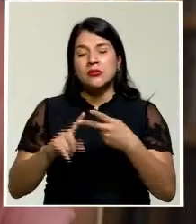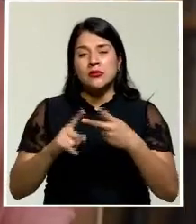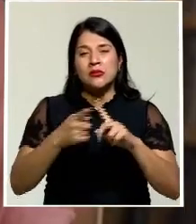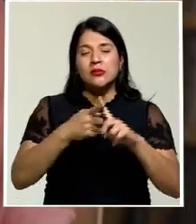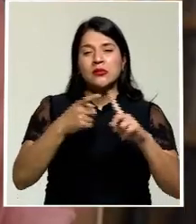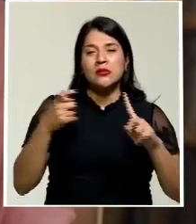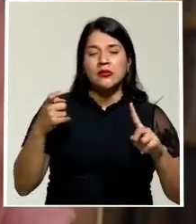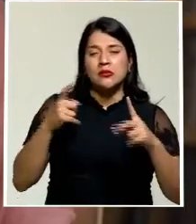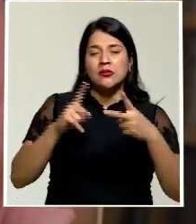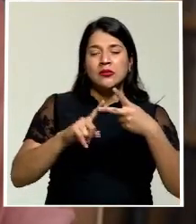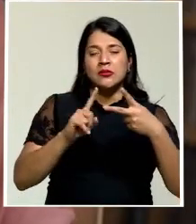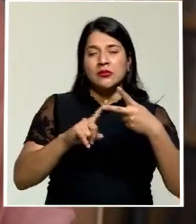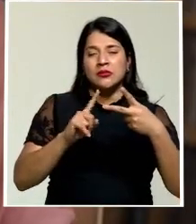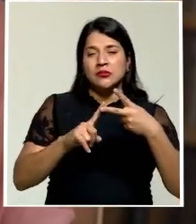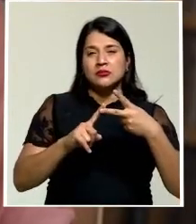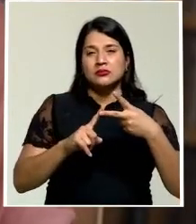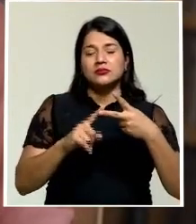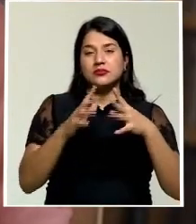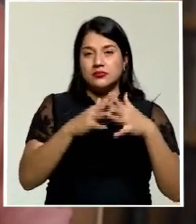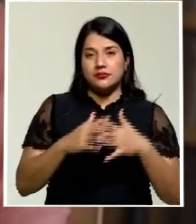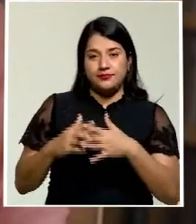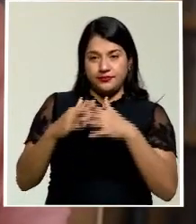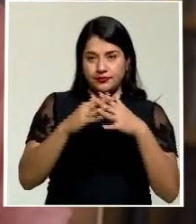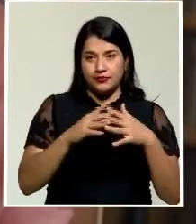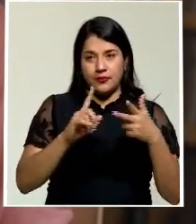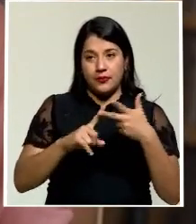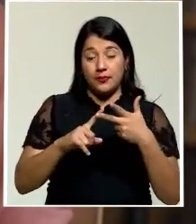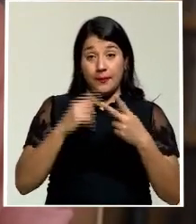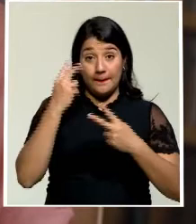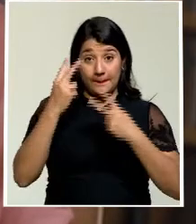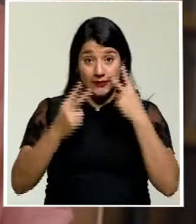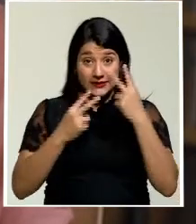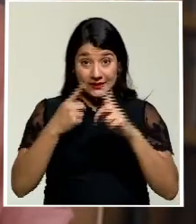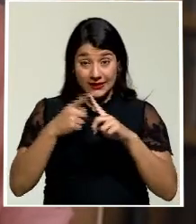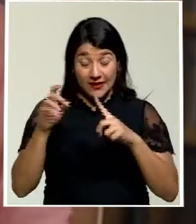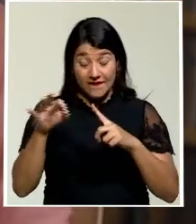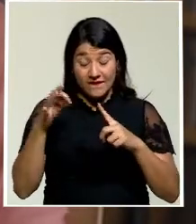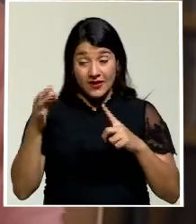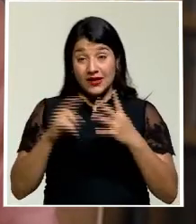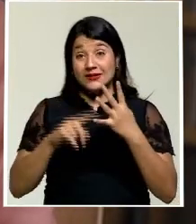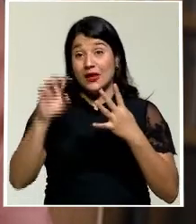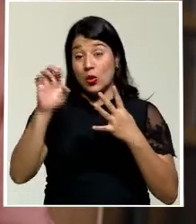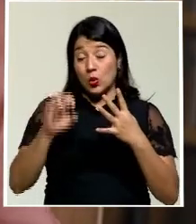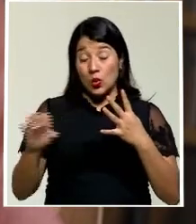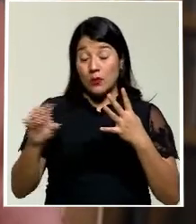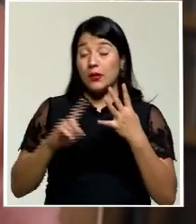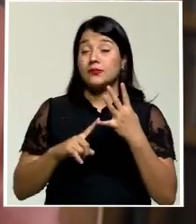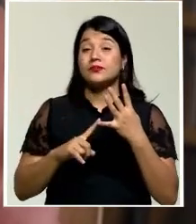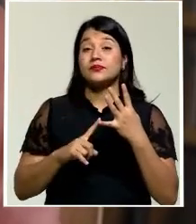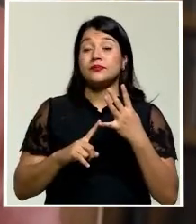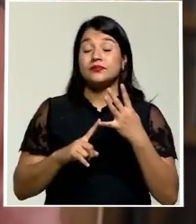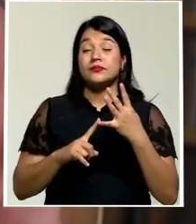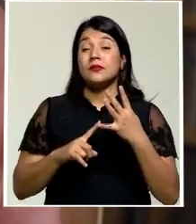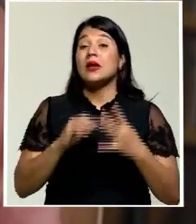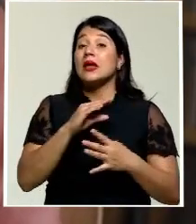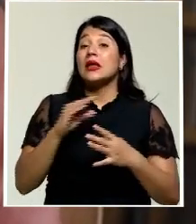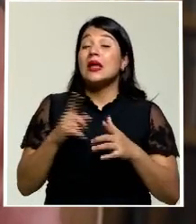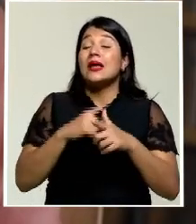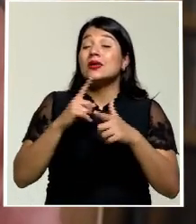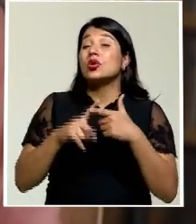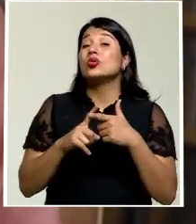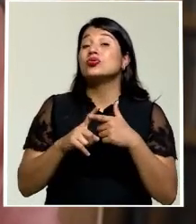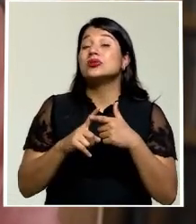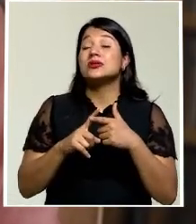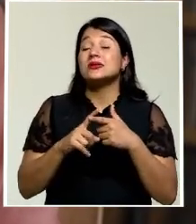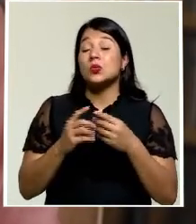de los Estados Unidos, visitas de Francia, de Europa. Y entonces es